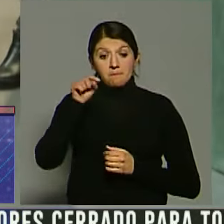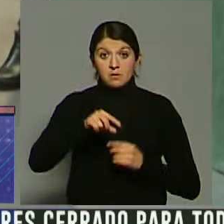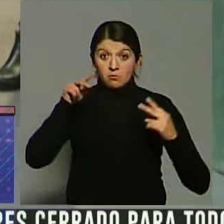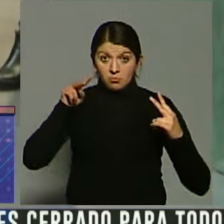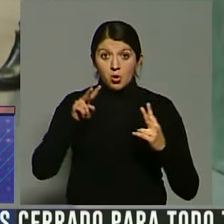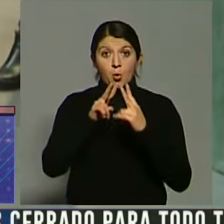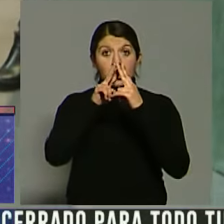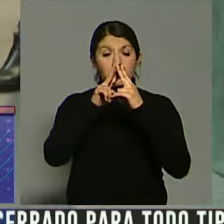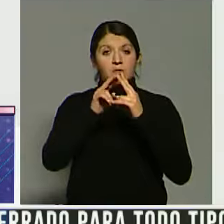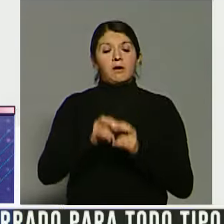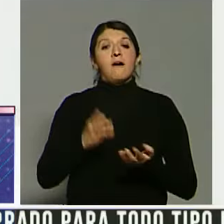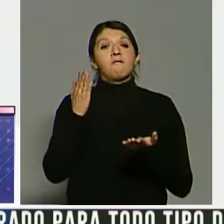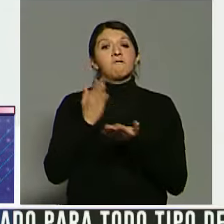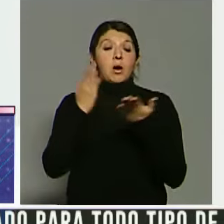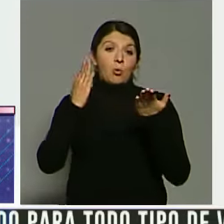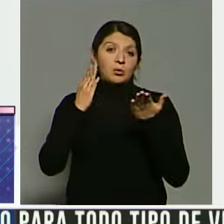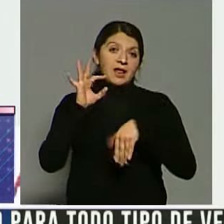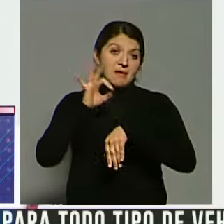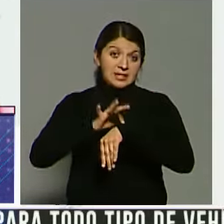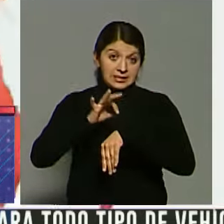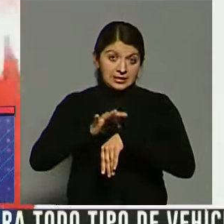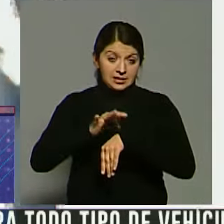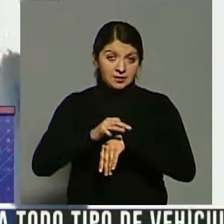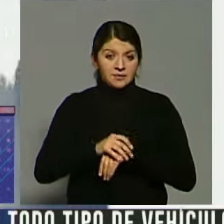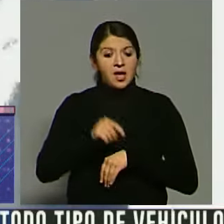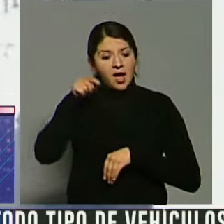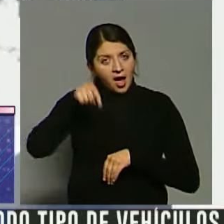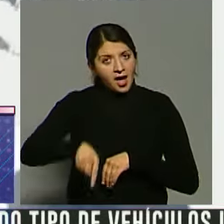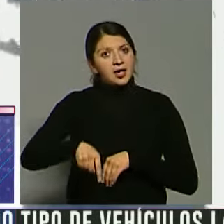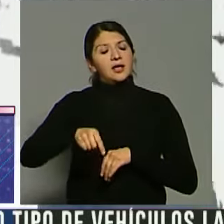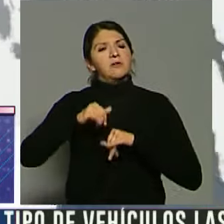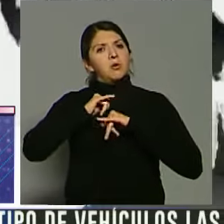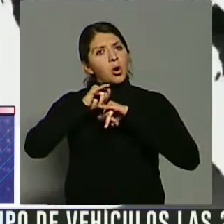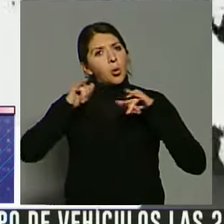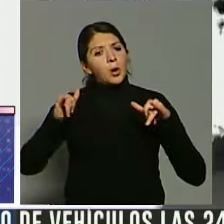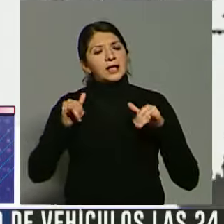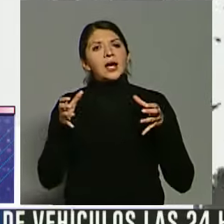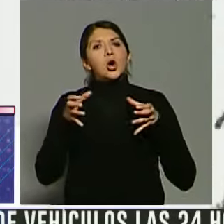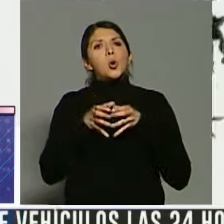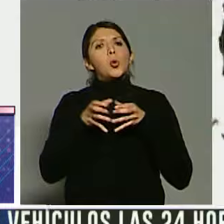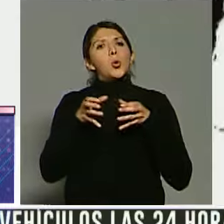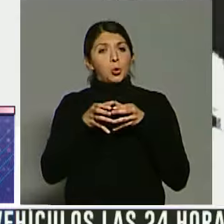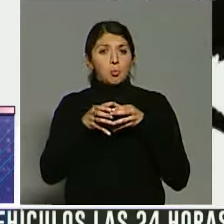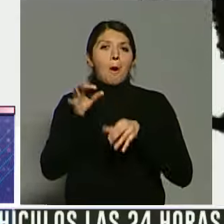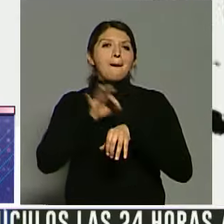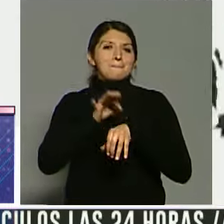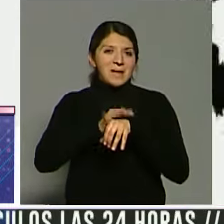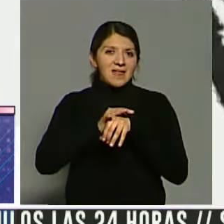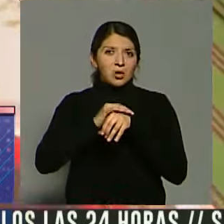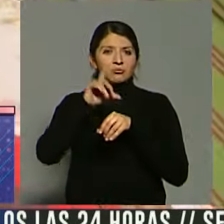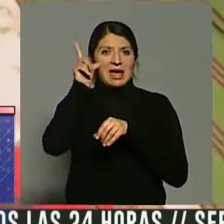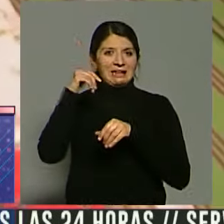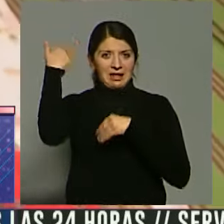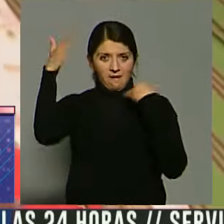que se realizó en la Facultad de Ciencias Médicas, se informó cómo funciona la organización y la idea fue invitar a estudiantes